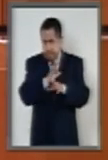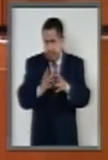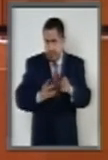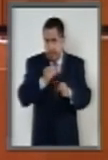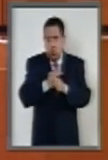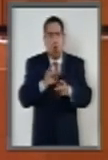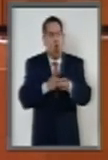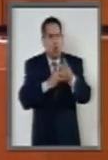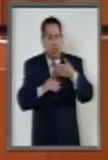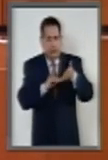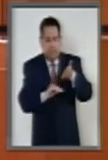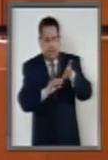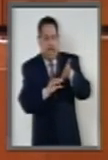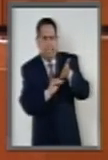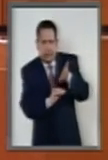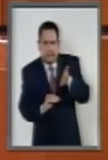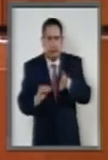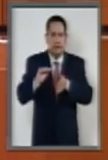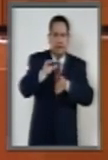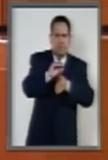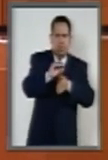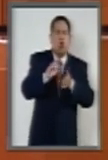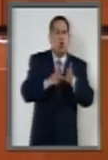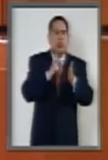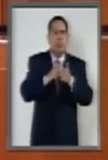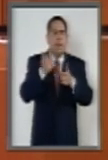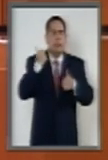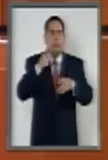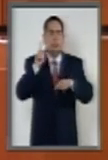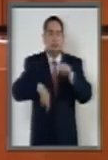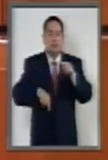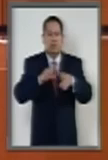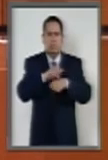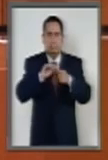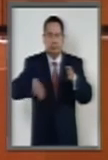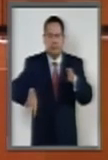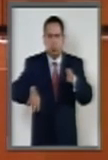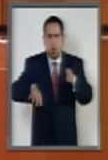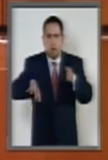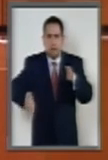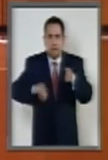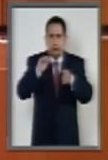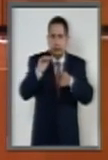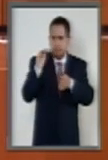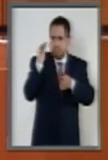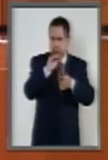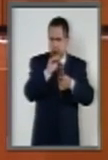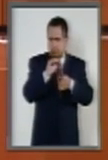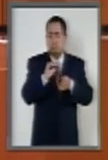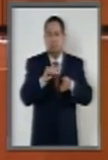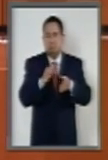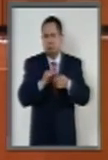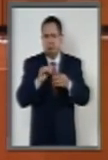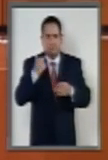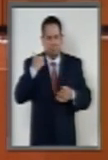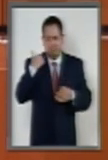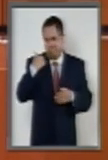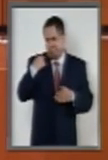regresemos las partes que le fueron eliminadas de última hora